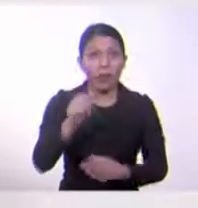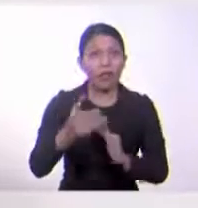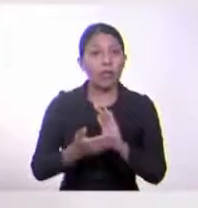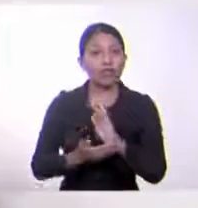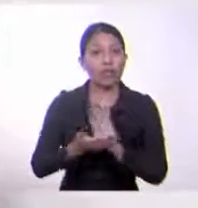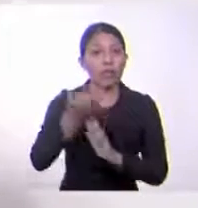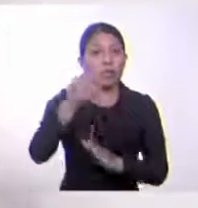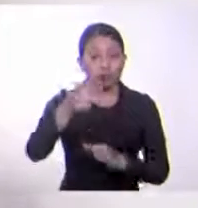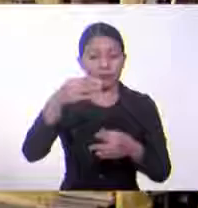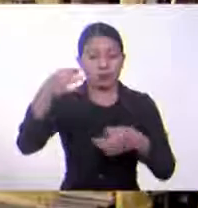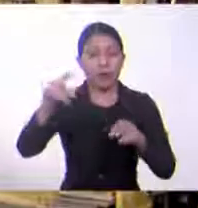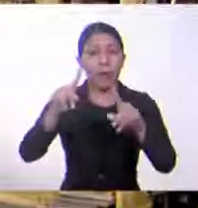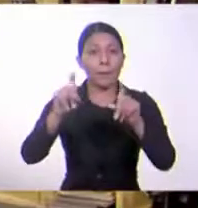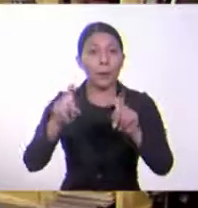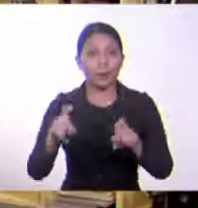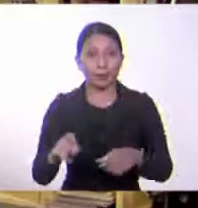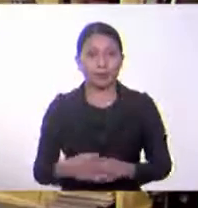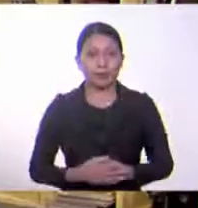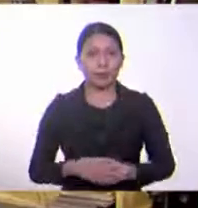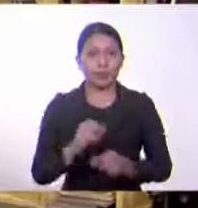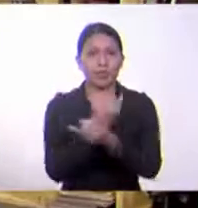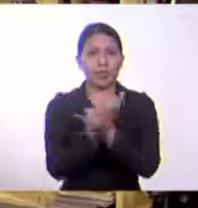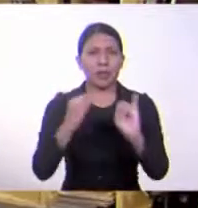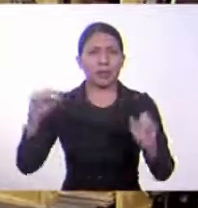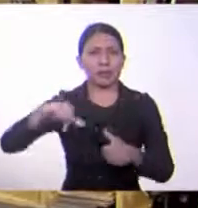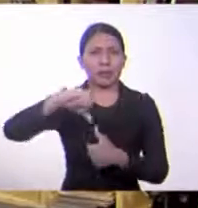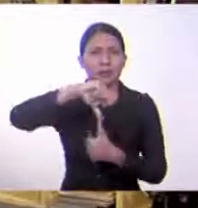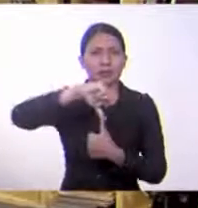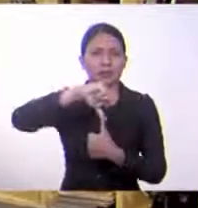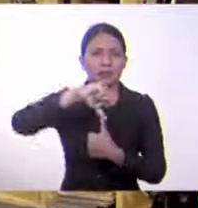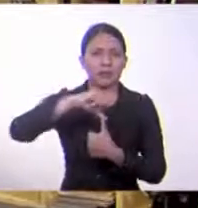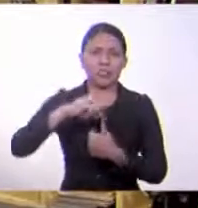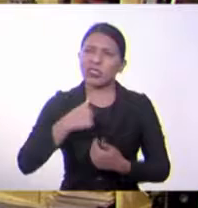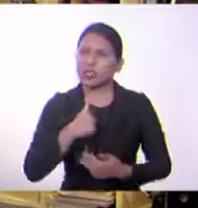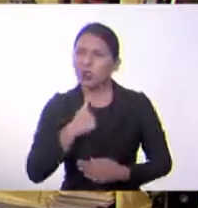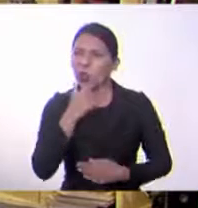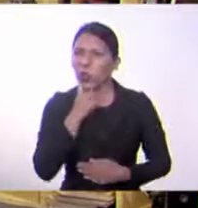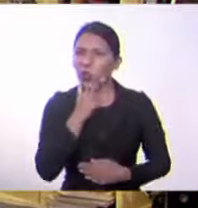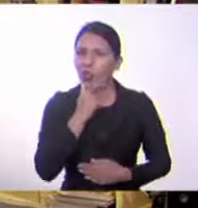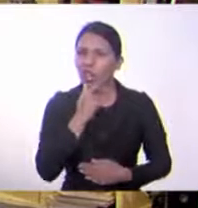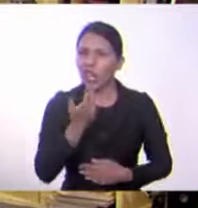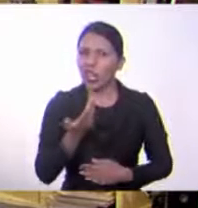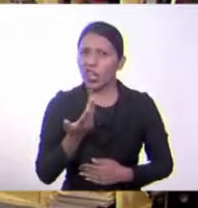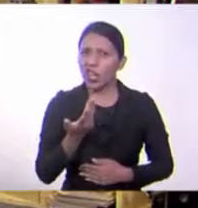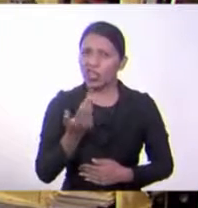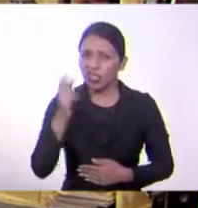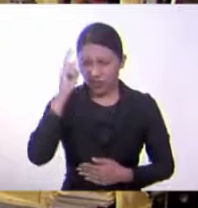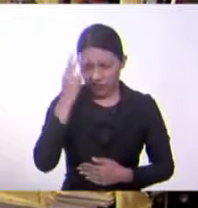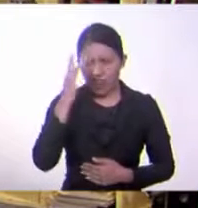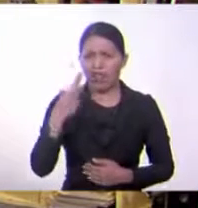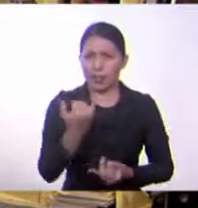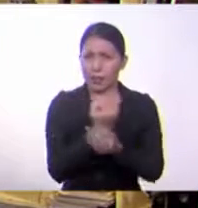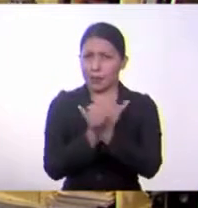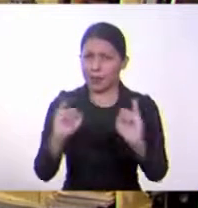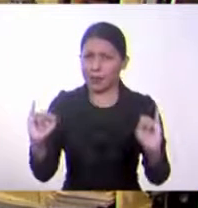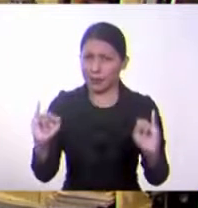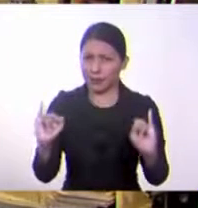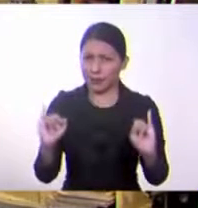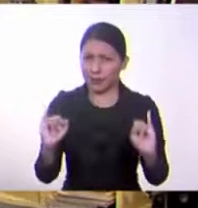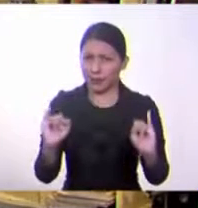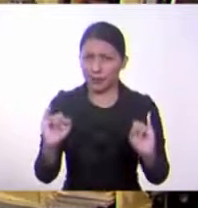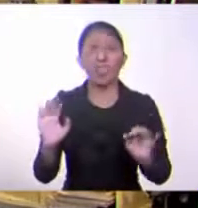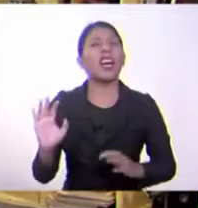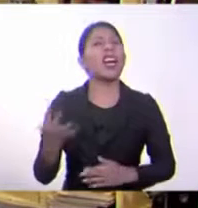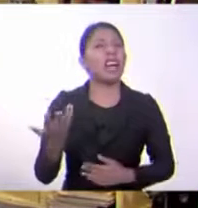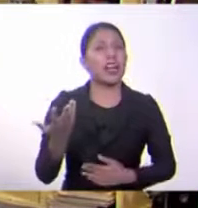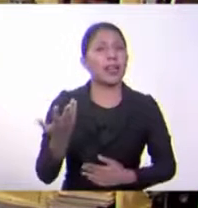de su guía de estudio. La independencia de Centroamérica, yo tengo ahí una duda, porque ¿qué vamos a entender por independencia? Y también, ¿qué